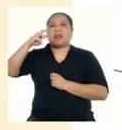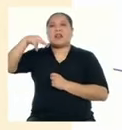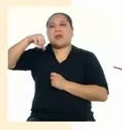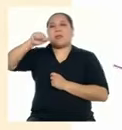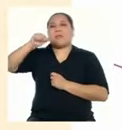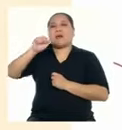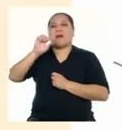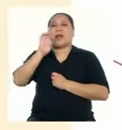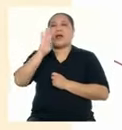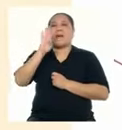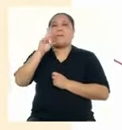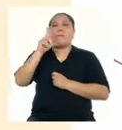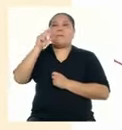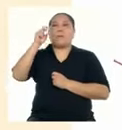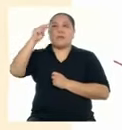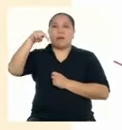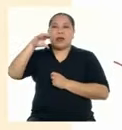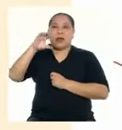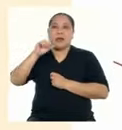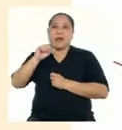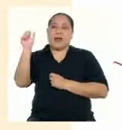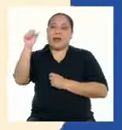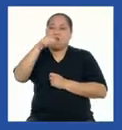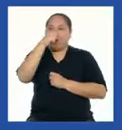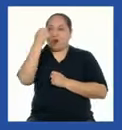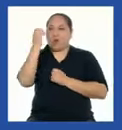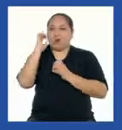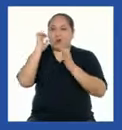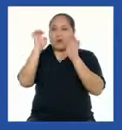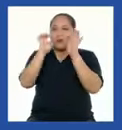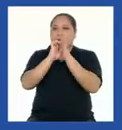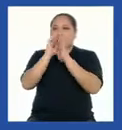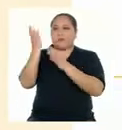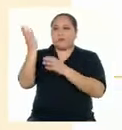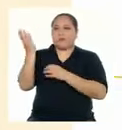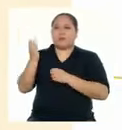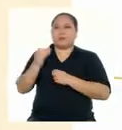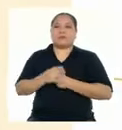blanca Veamos otro ejemplo